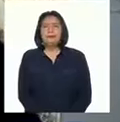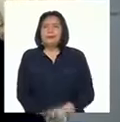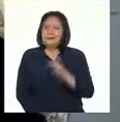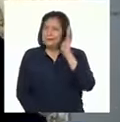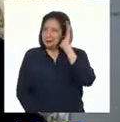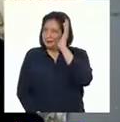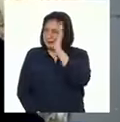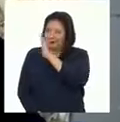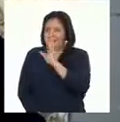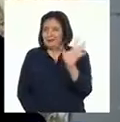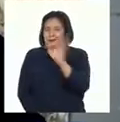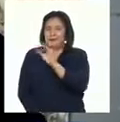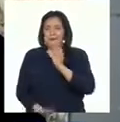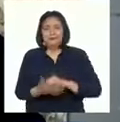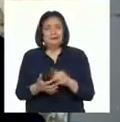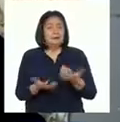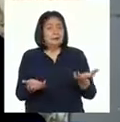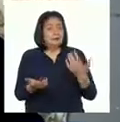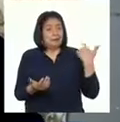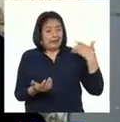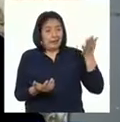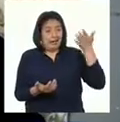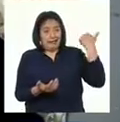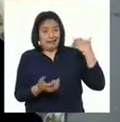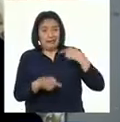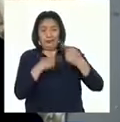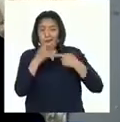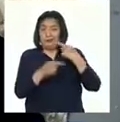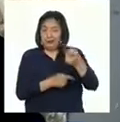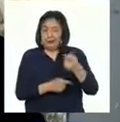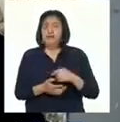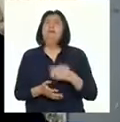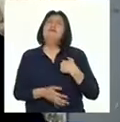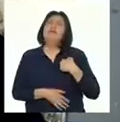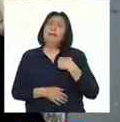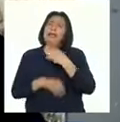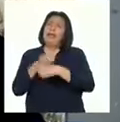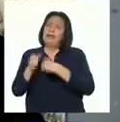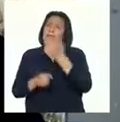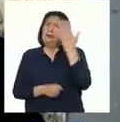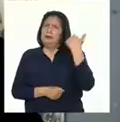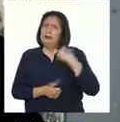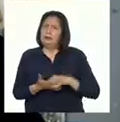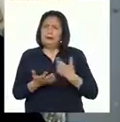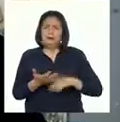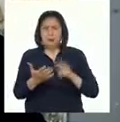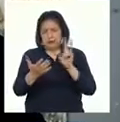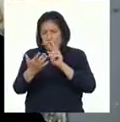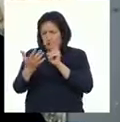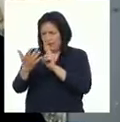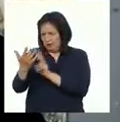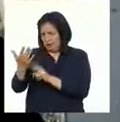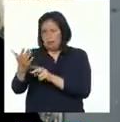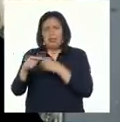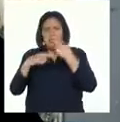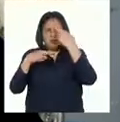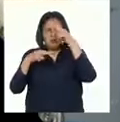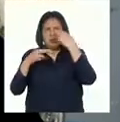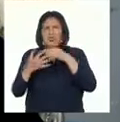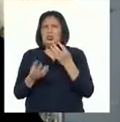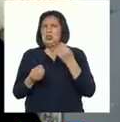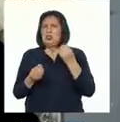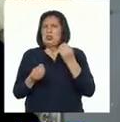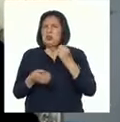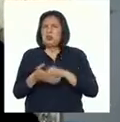Hola a todos. Como les comenté anteriormente, el año pasado, leímos en clase una noticia sobre un